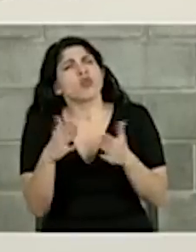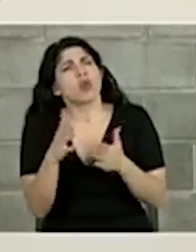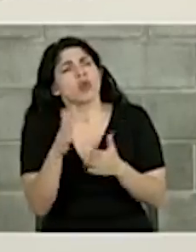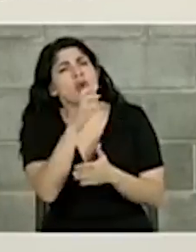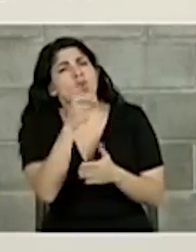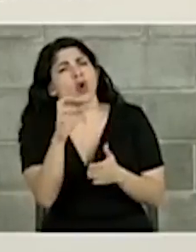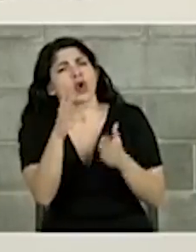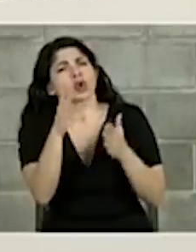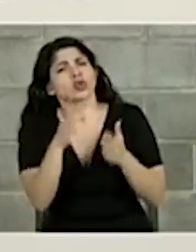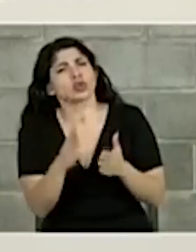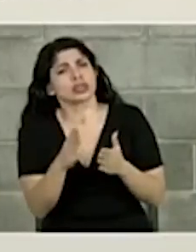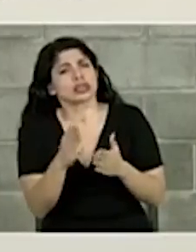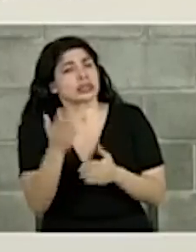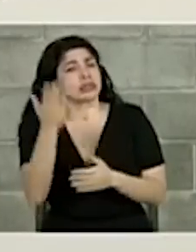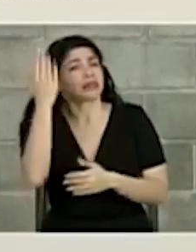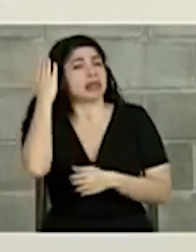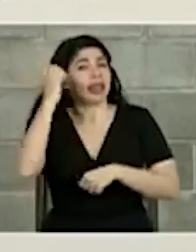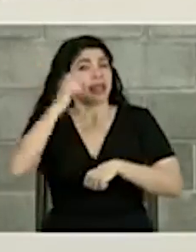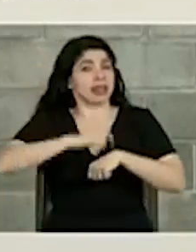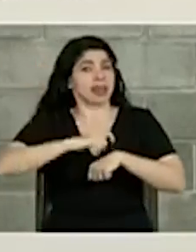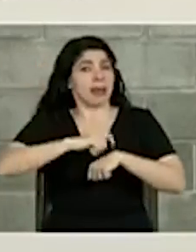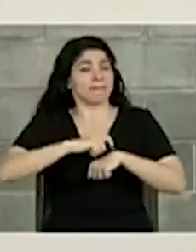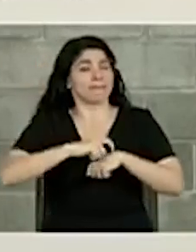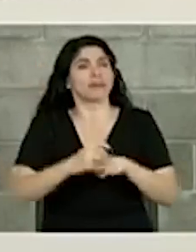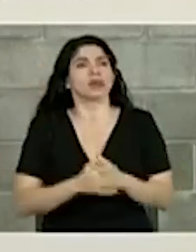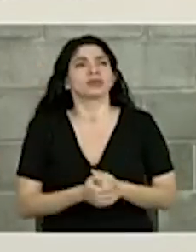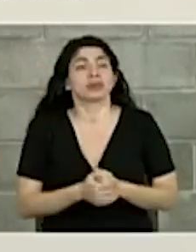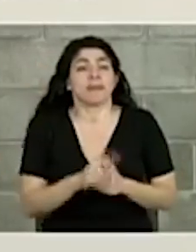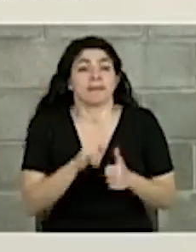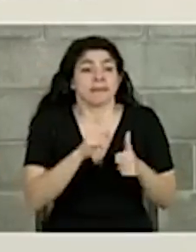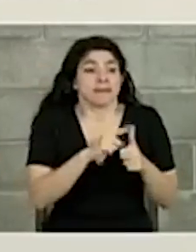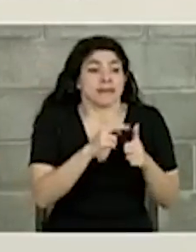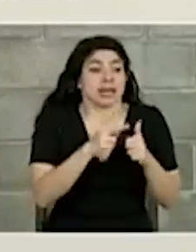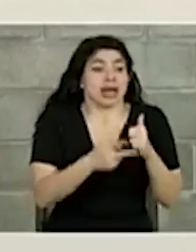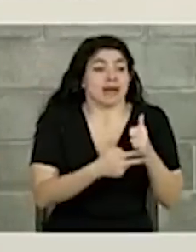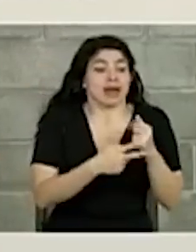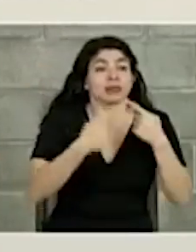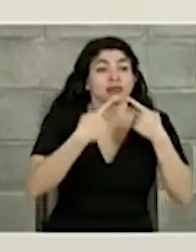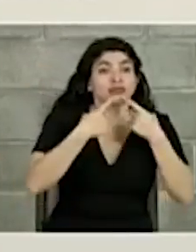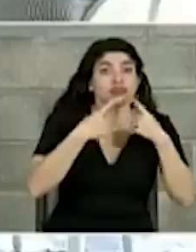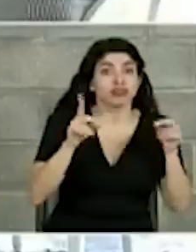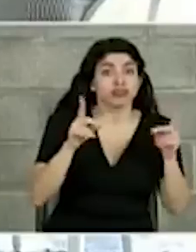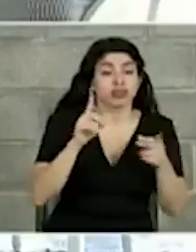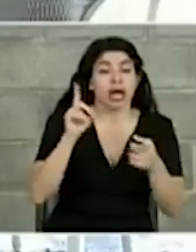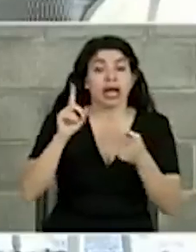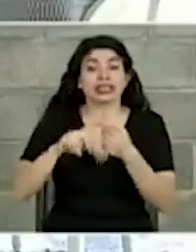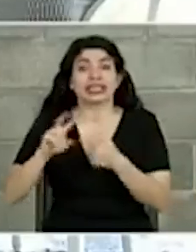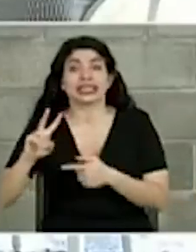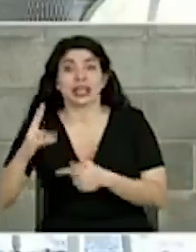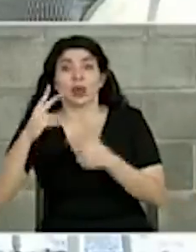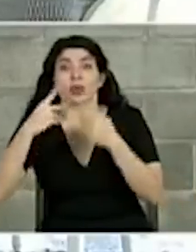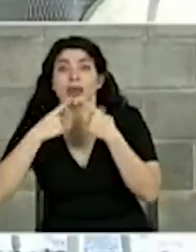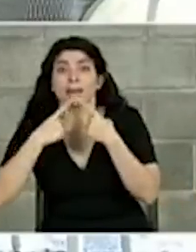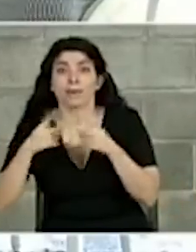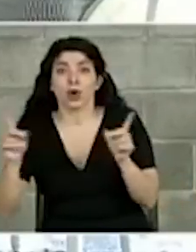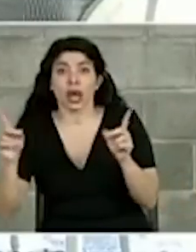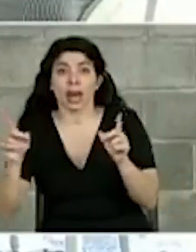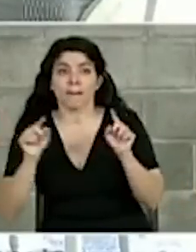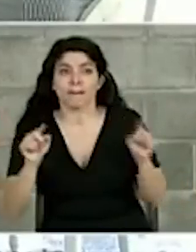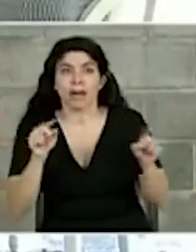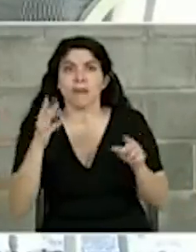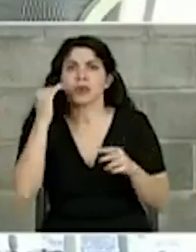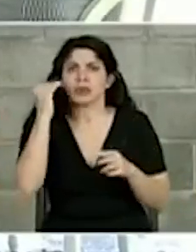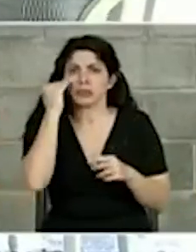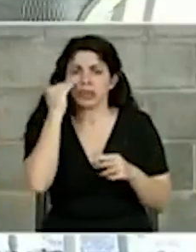los costarricenses el tiempo desde la primera proclama hasta la segunda. Porque